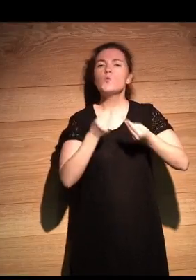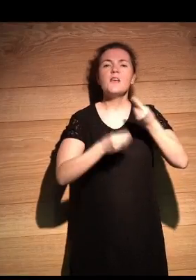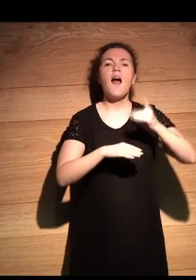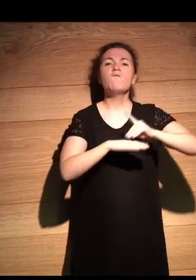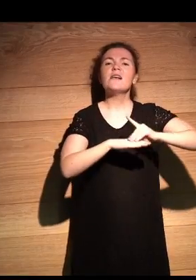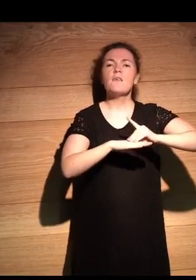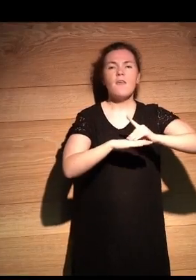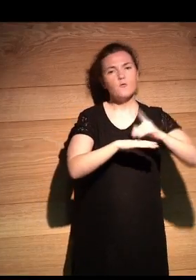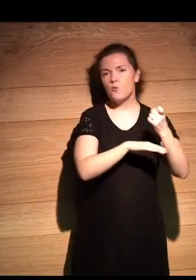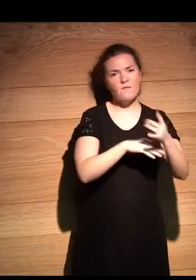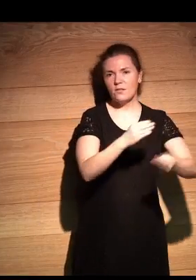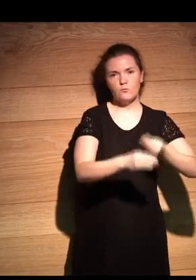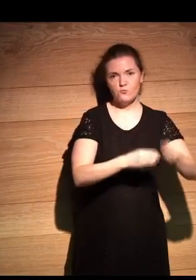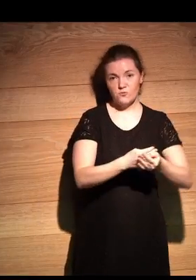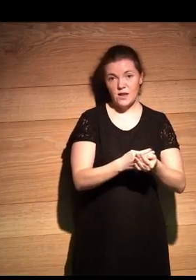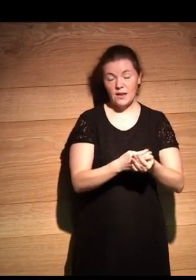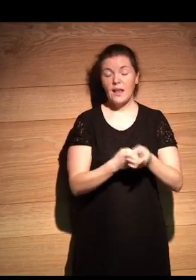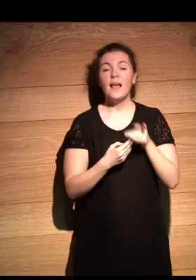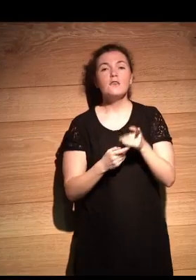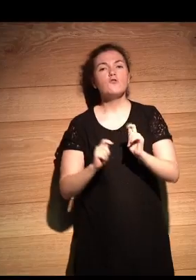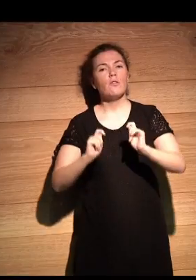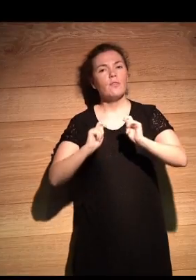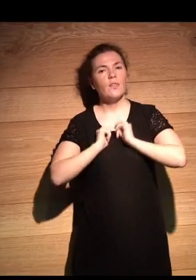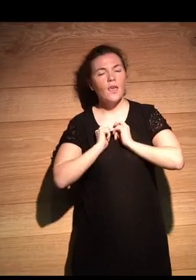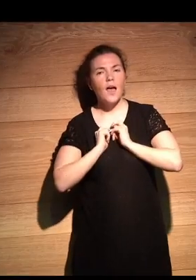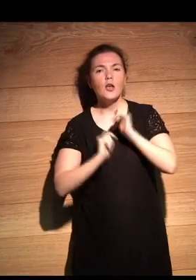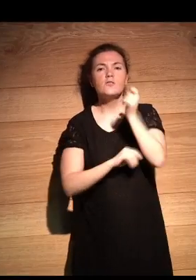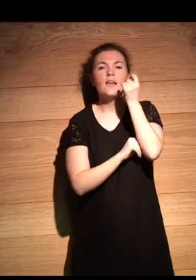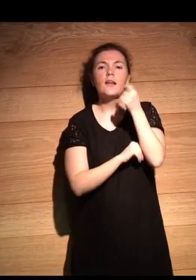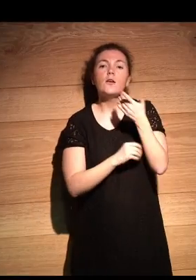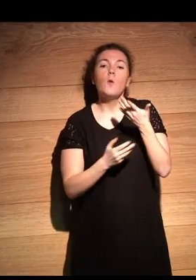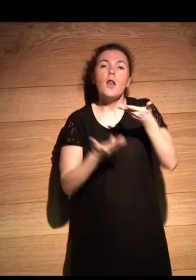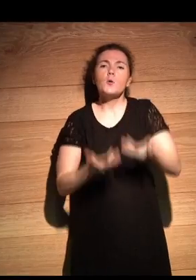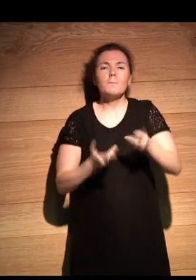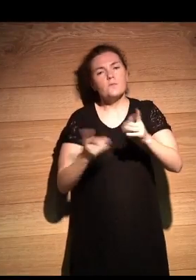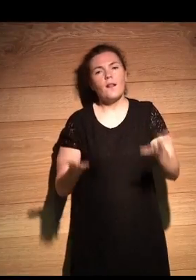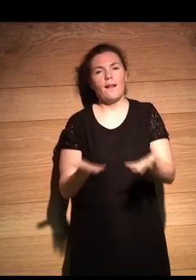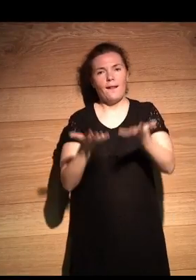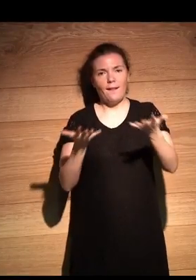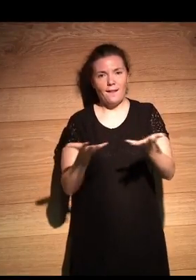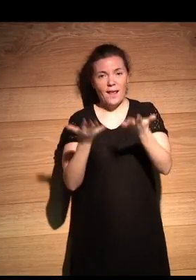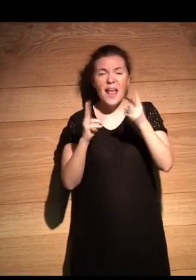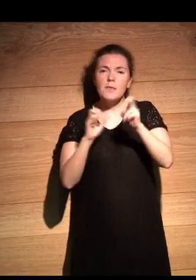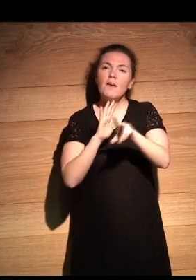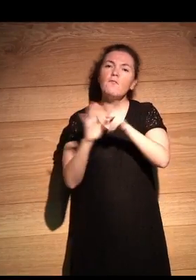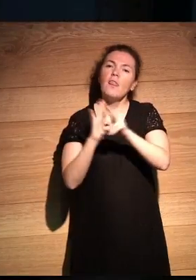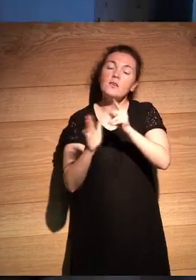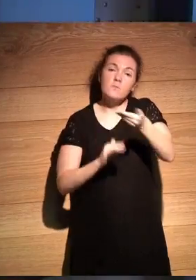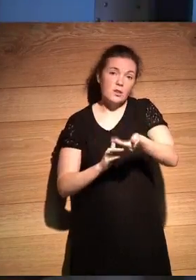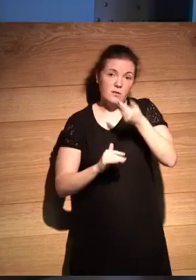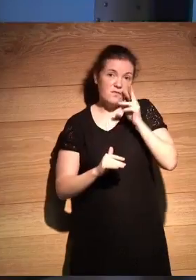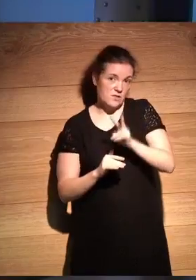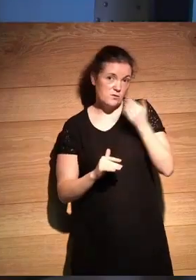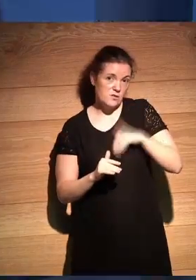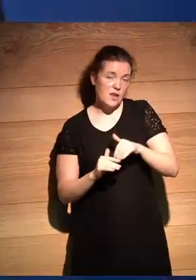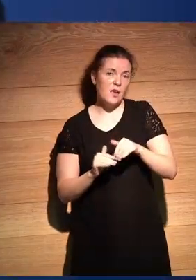datos esto básicamente lo que conseguimos con ello es eso aumentar la ligereza tema de vídeos era importante como habéis visto hay